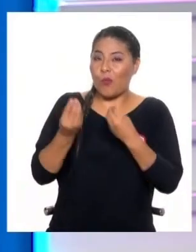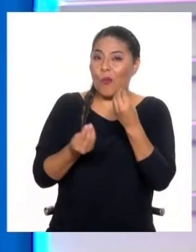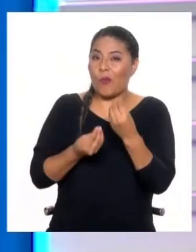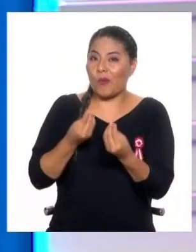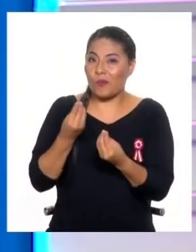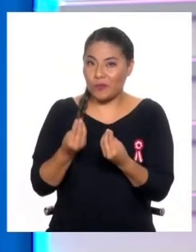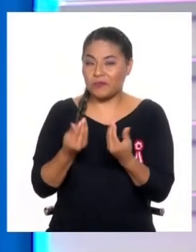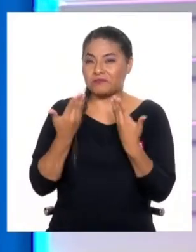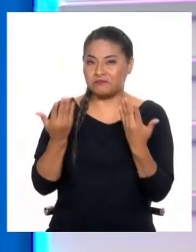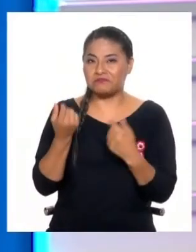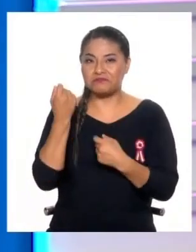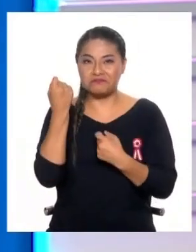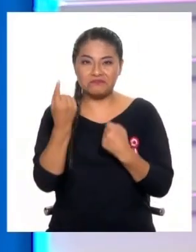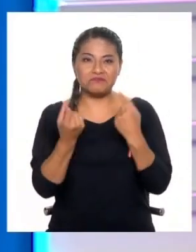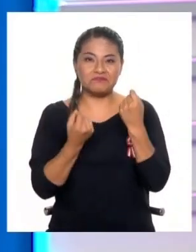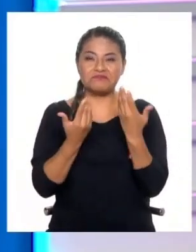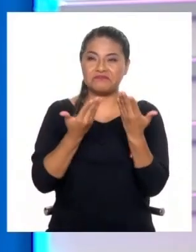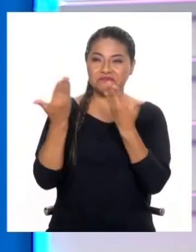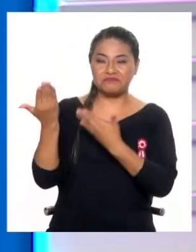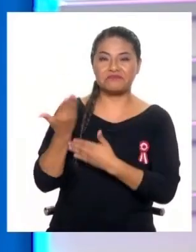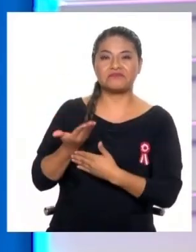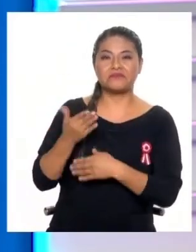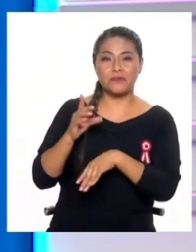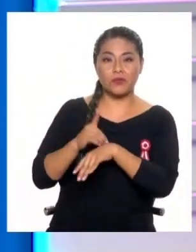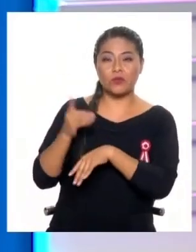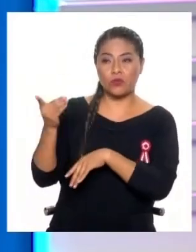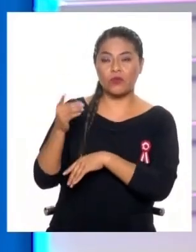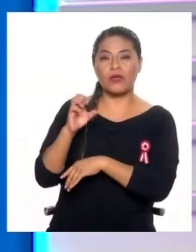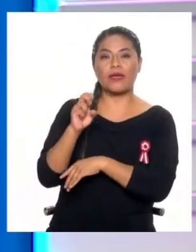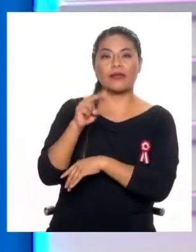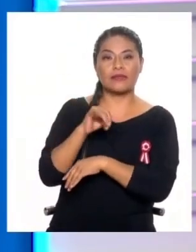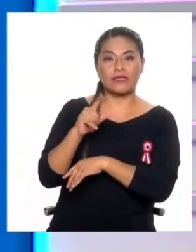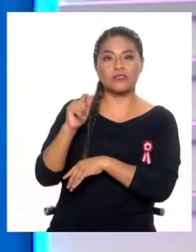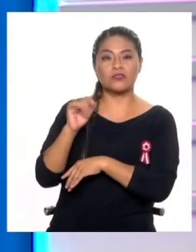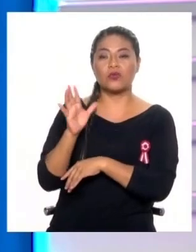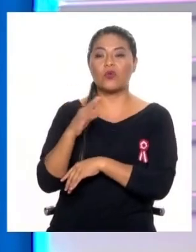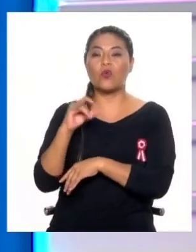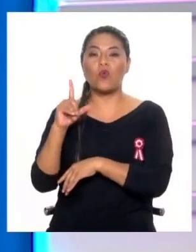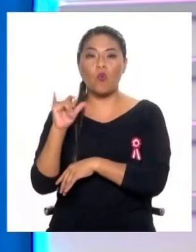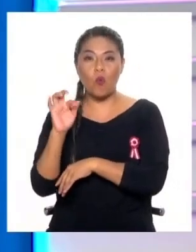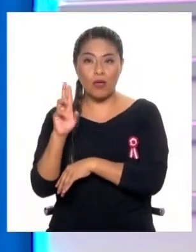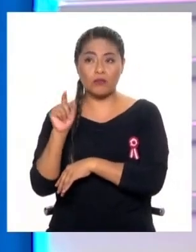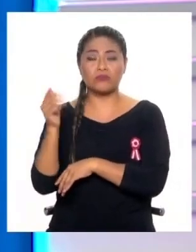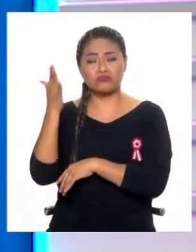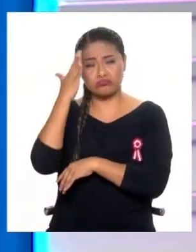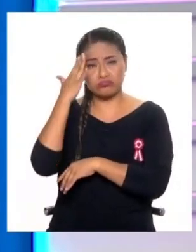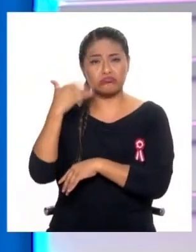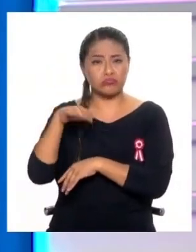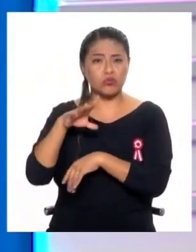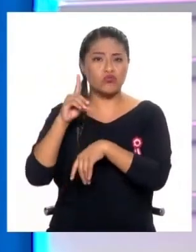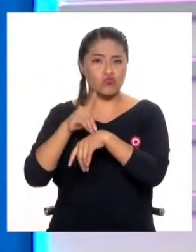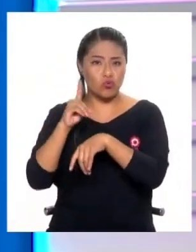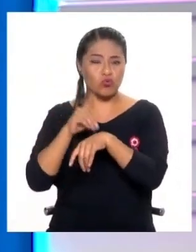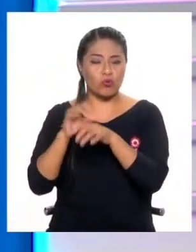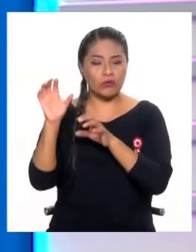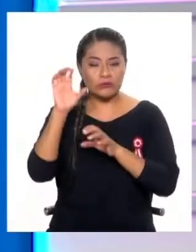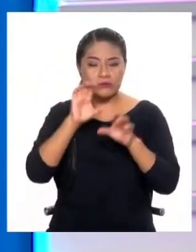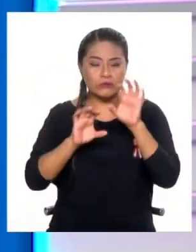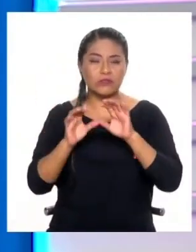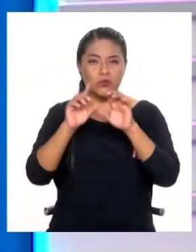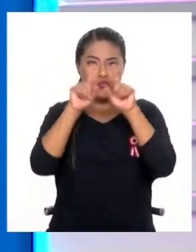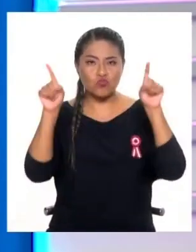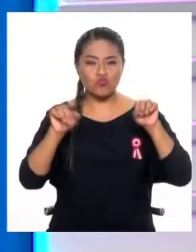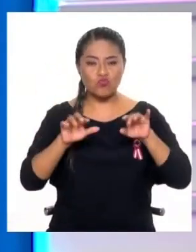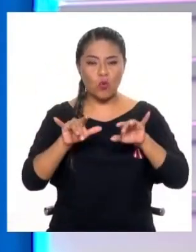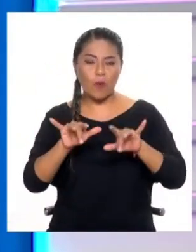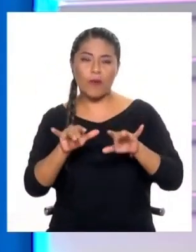de entender con el doctor Ernesto Cuadros. Él es doctor en ciencia de la computación y además es miembro de un board, o